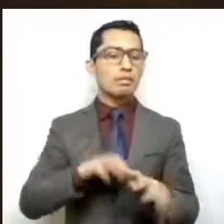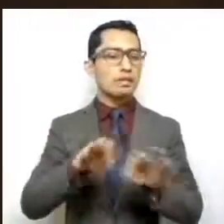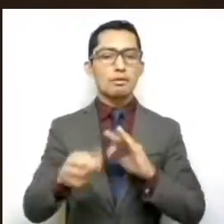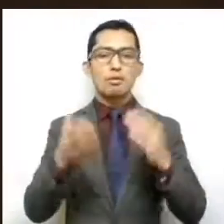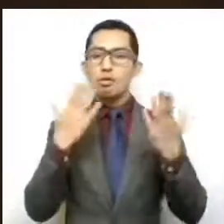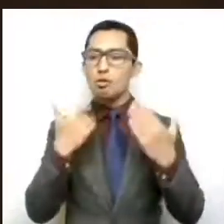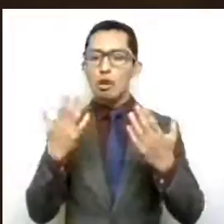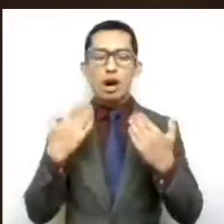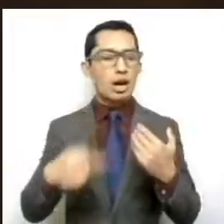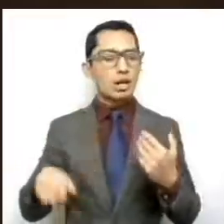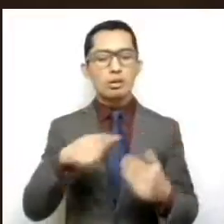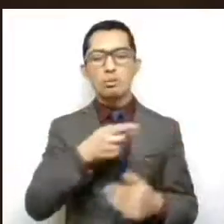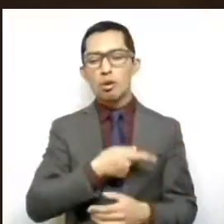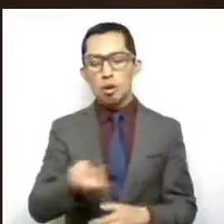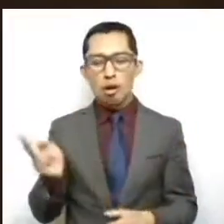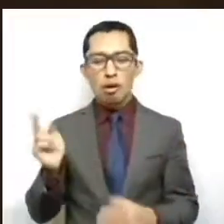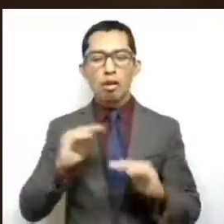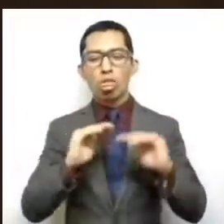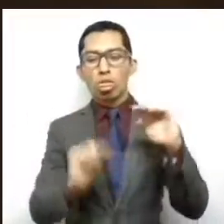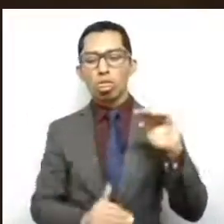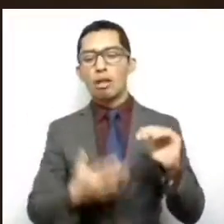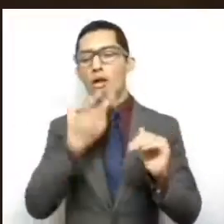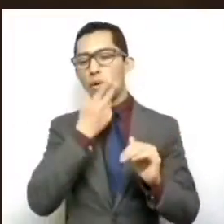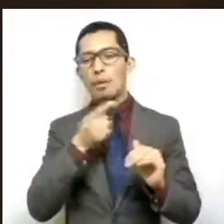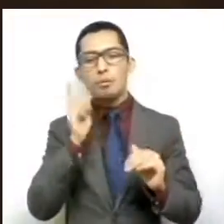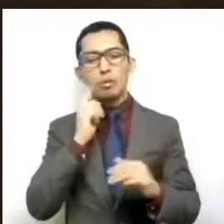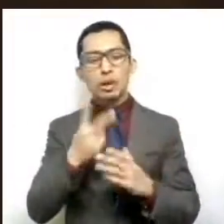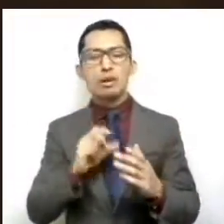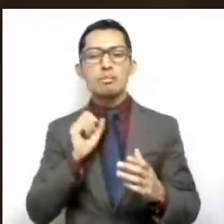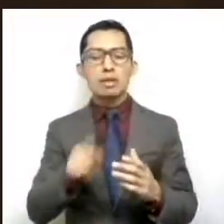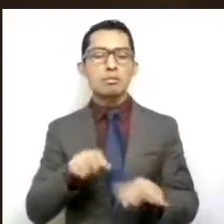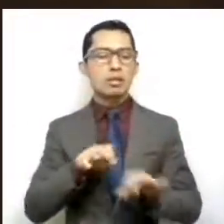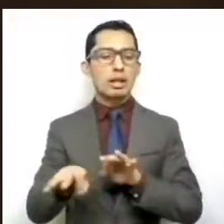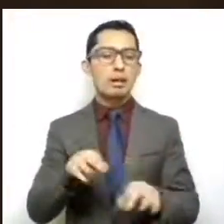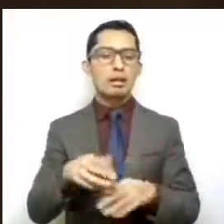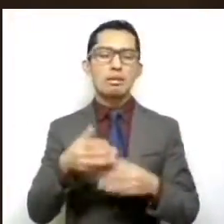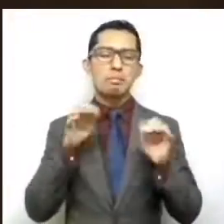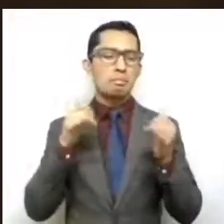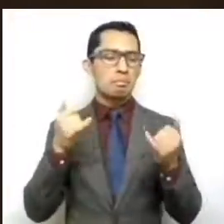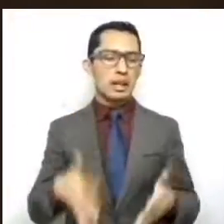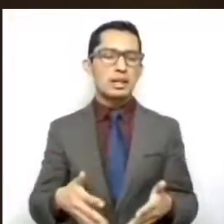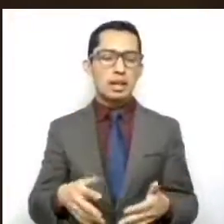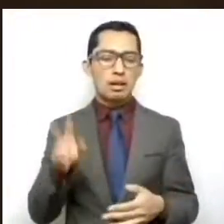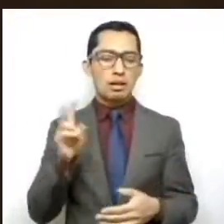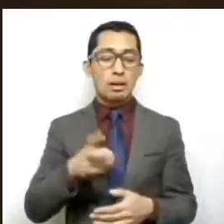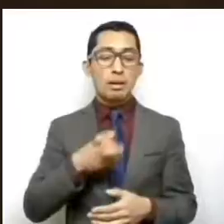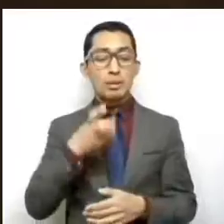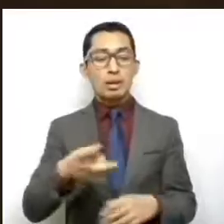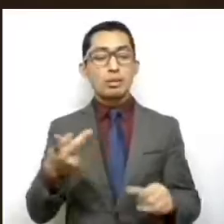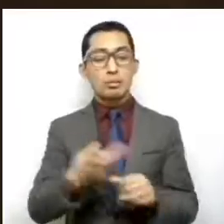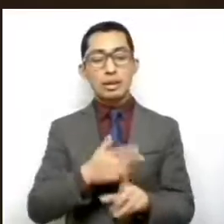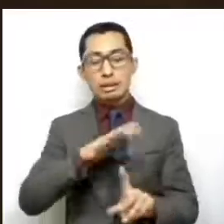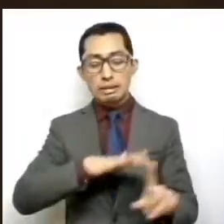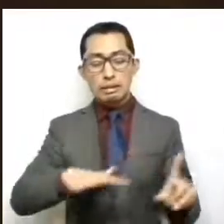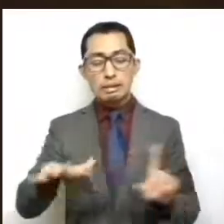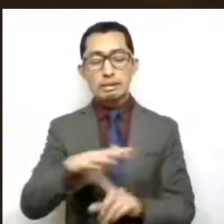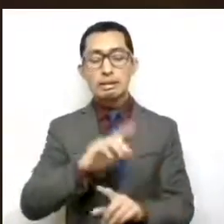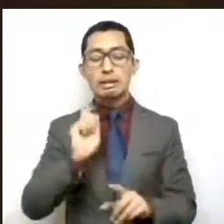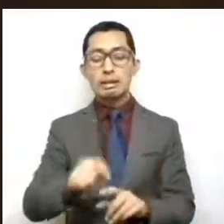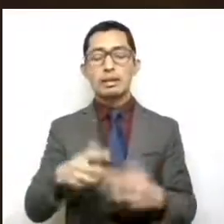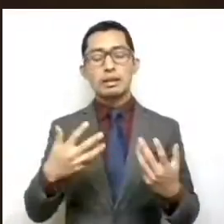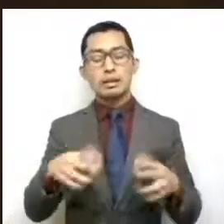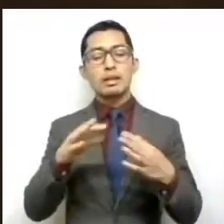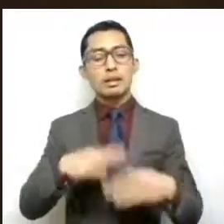subempleo, pobreza, desigualdad de género y trabajo precario. En esas circunstancias desempeña un papel